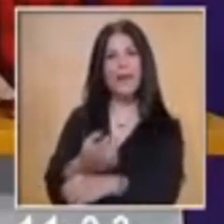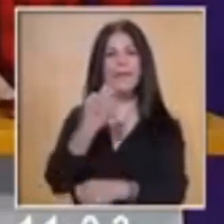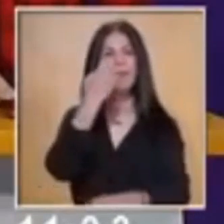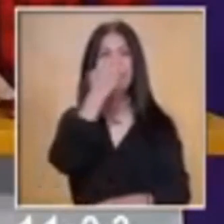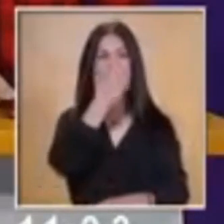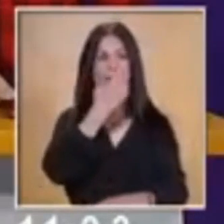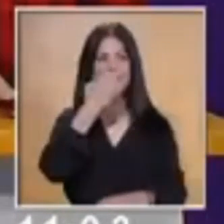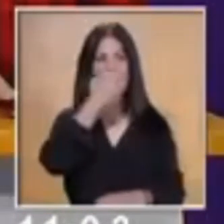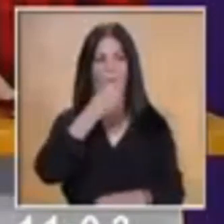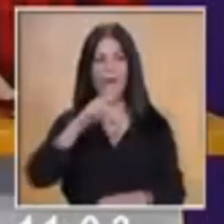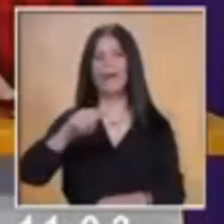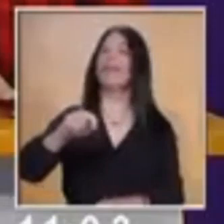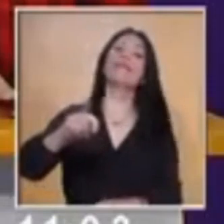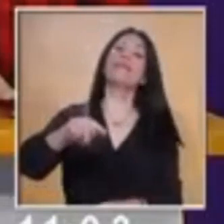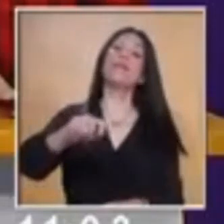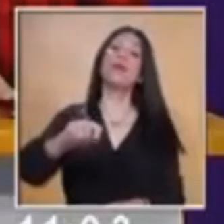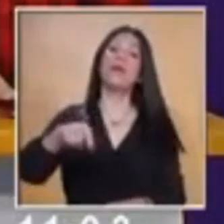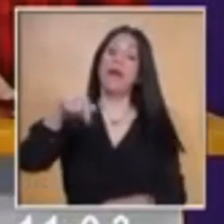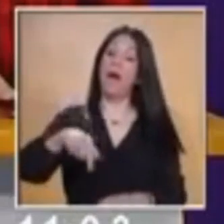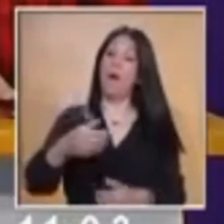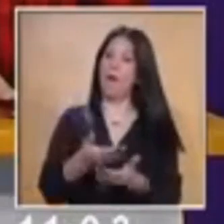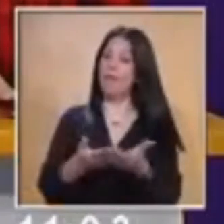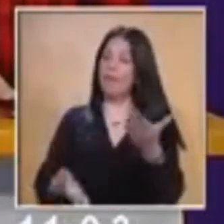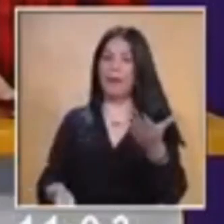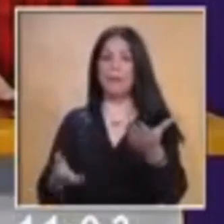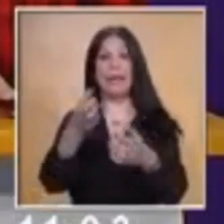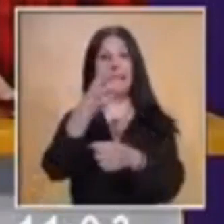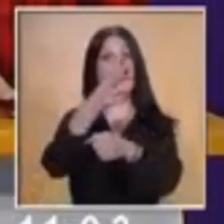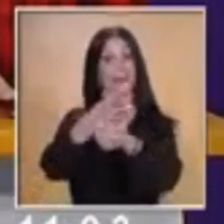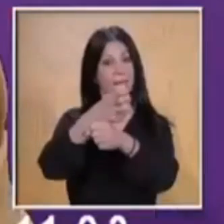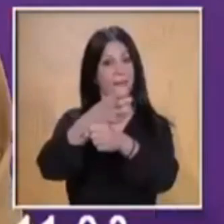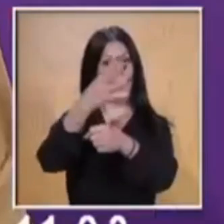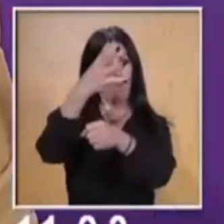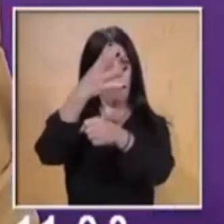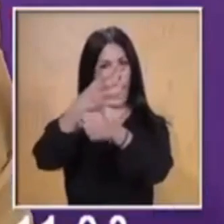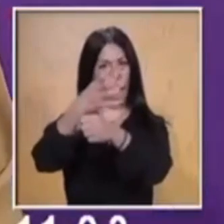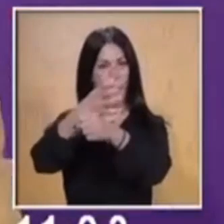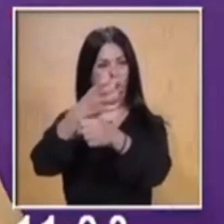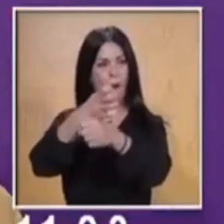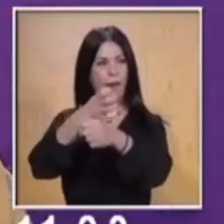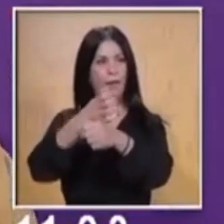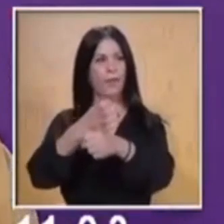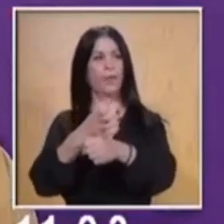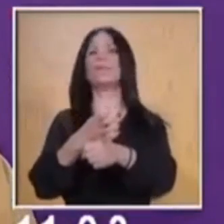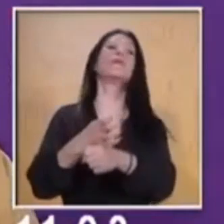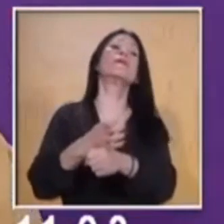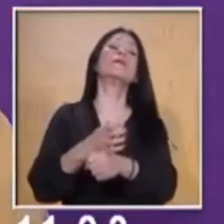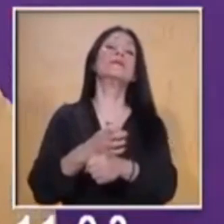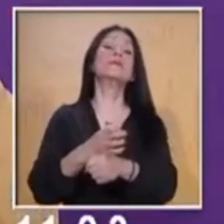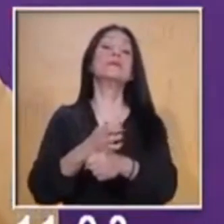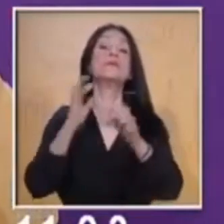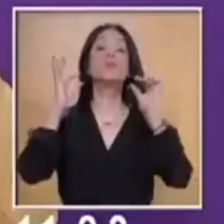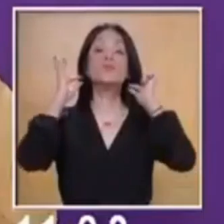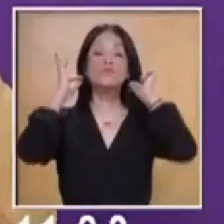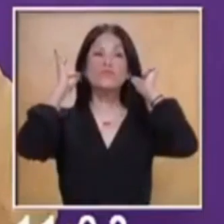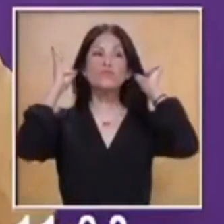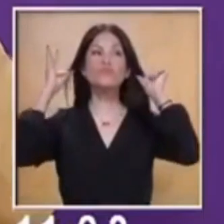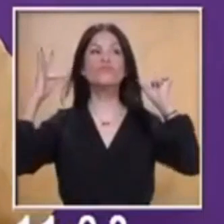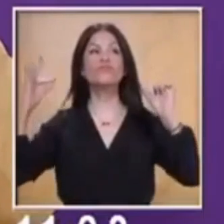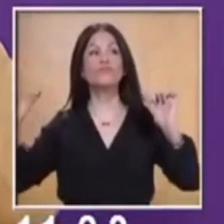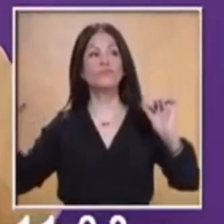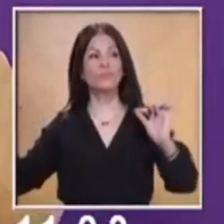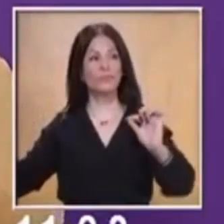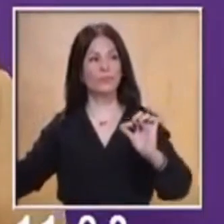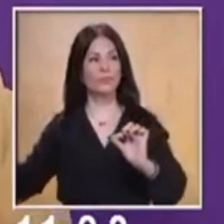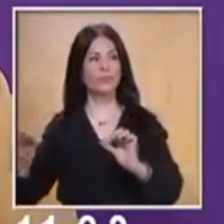dedicado ahorita en esta hora para tercero y cuarto grado de primaria. Me voy a retirar poquito el cubrebocas para